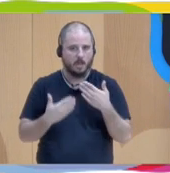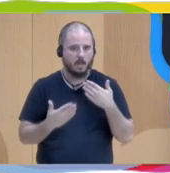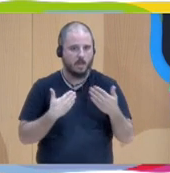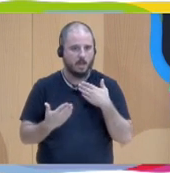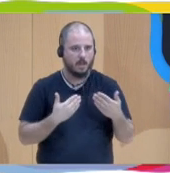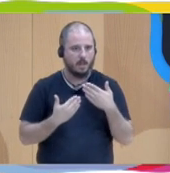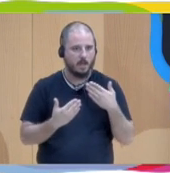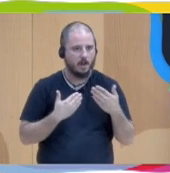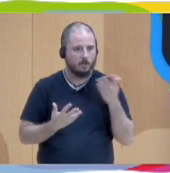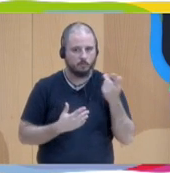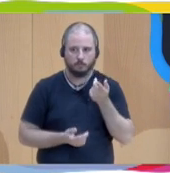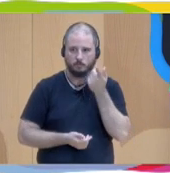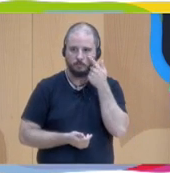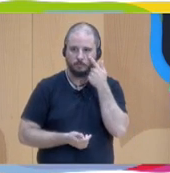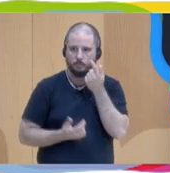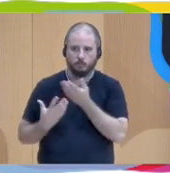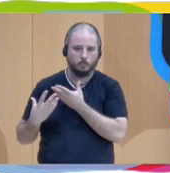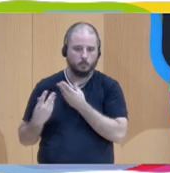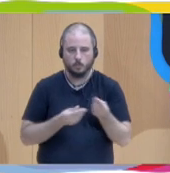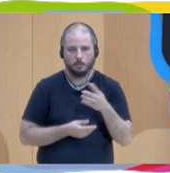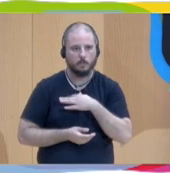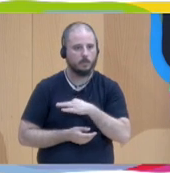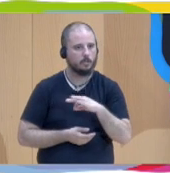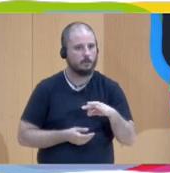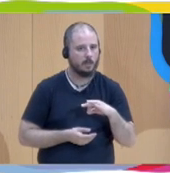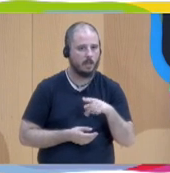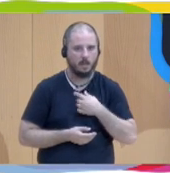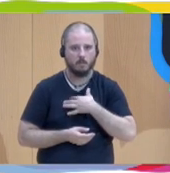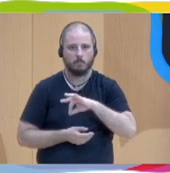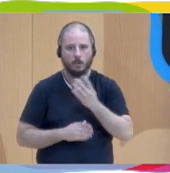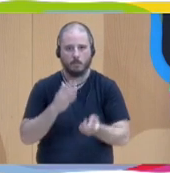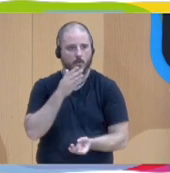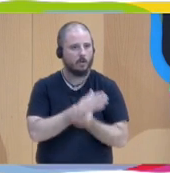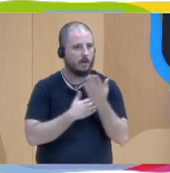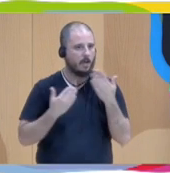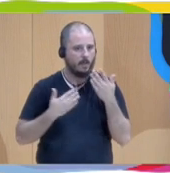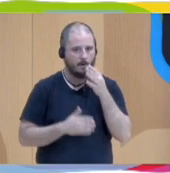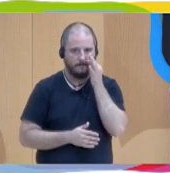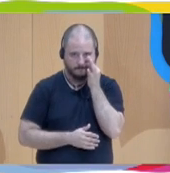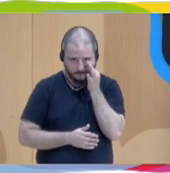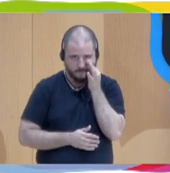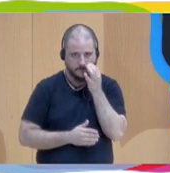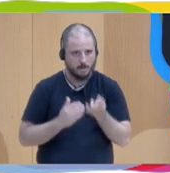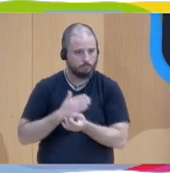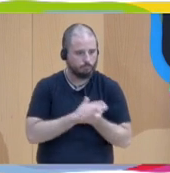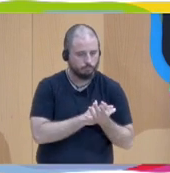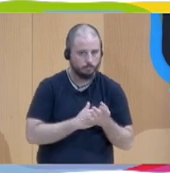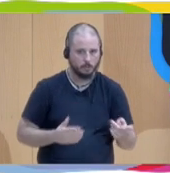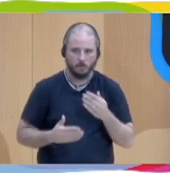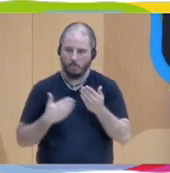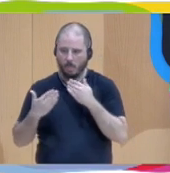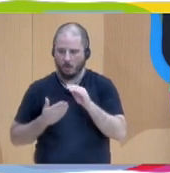encuentro mucha posibilidad de reconstruir un diálogo verdadero, democrático,